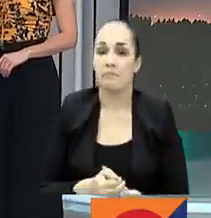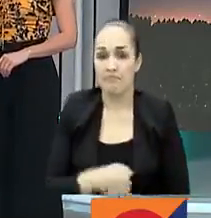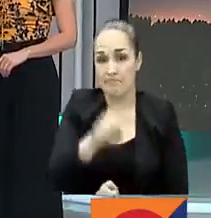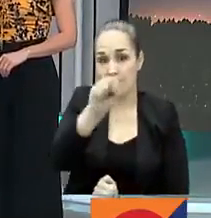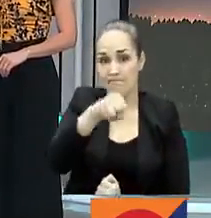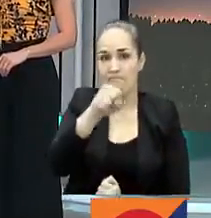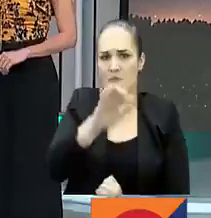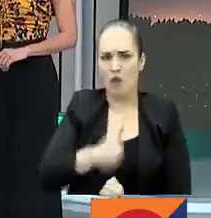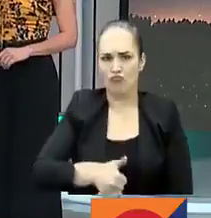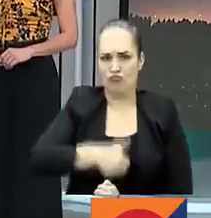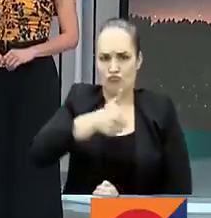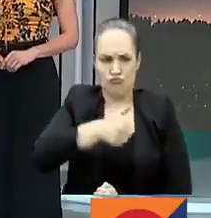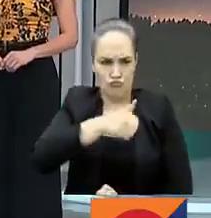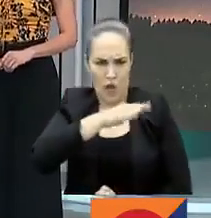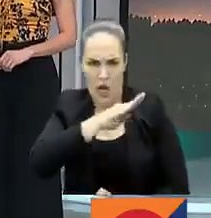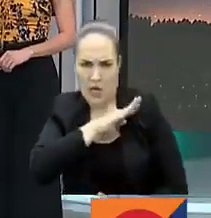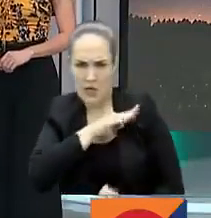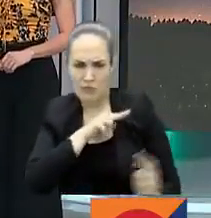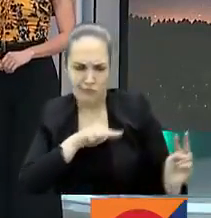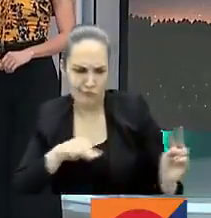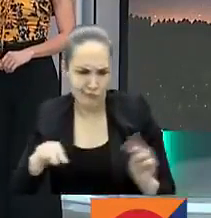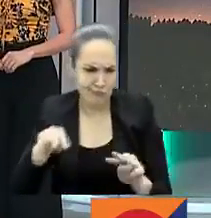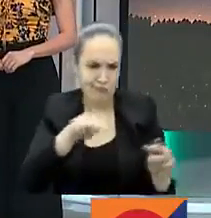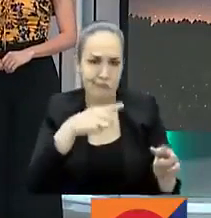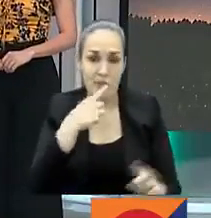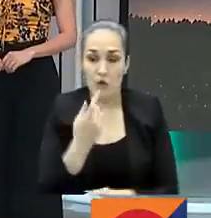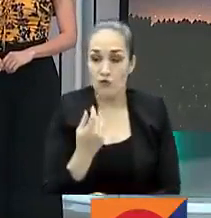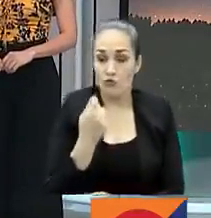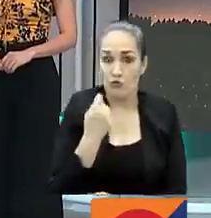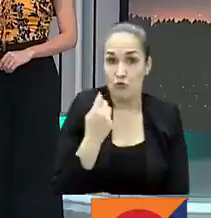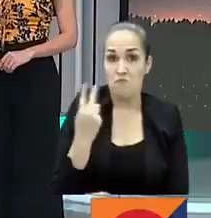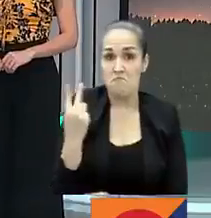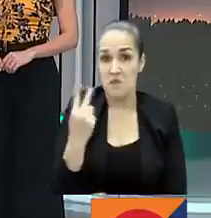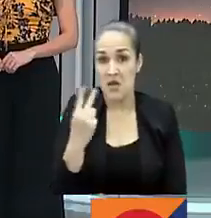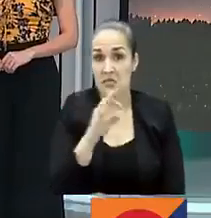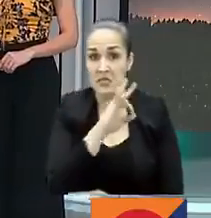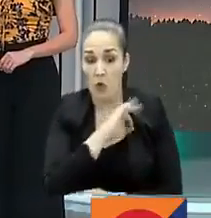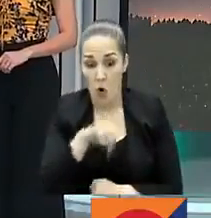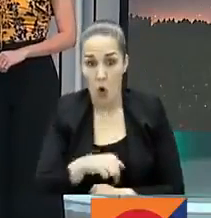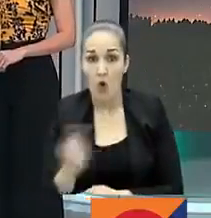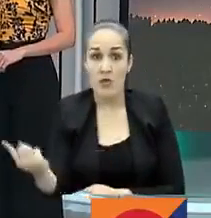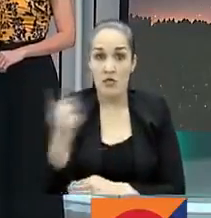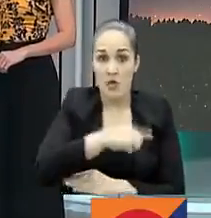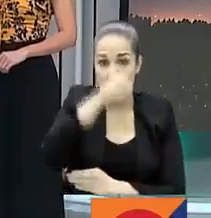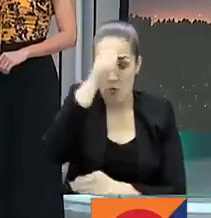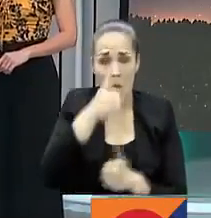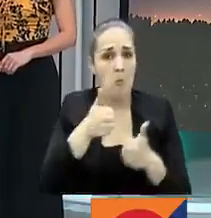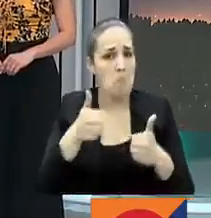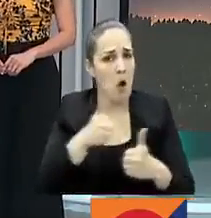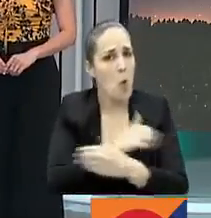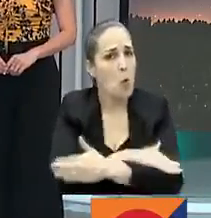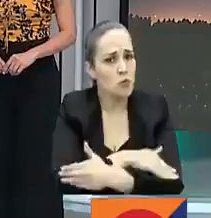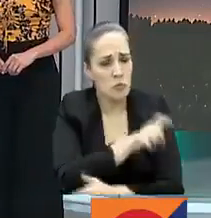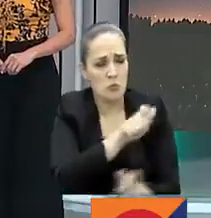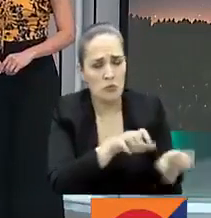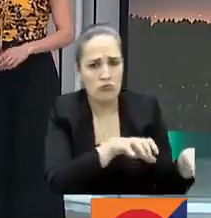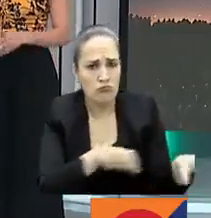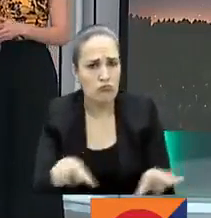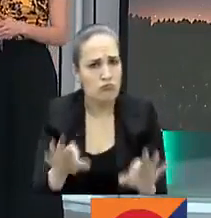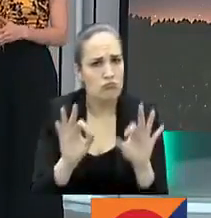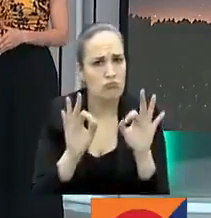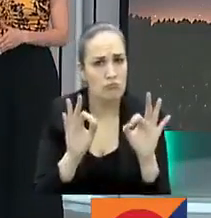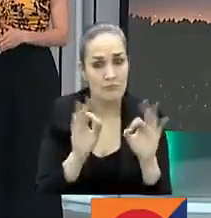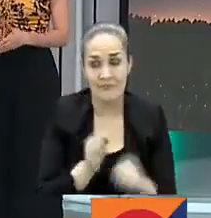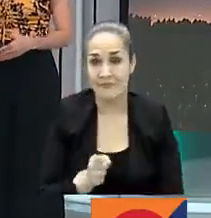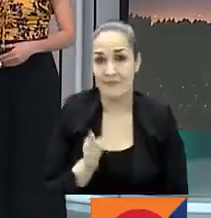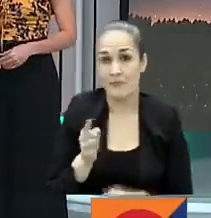las autoridades, este fin de semana se prevé un buen comportamiento en la capital del Valle del Cauca. Allí nuestro compañero